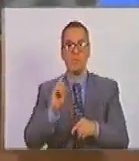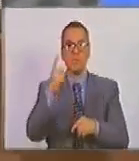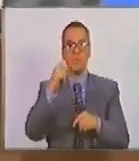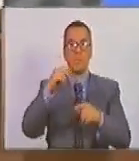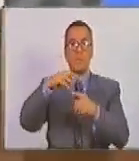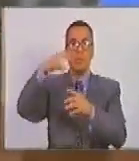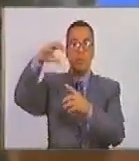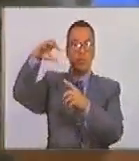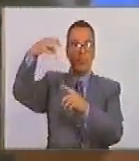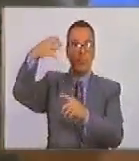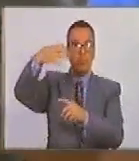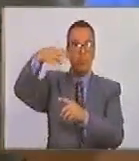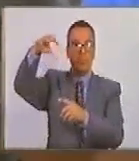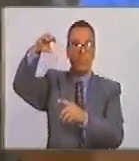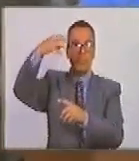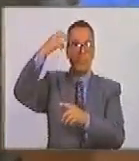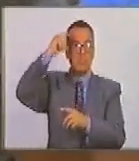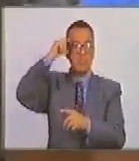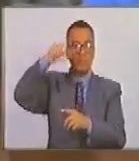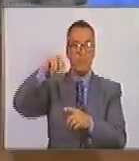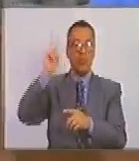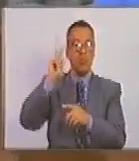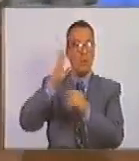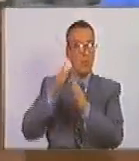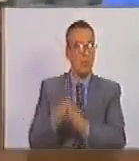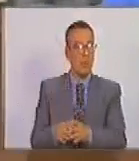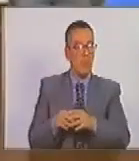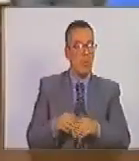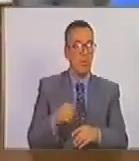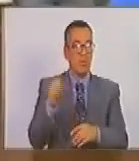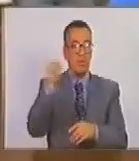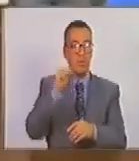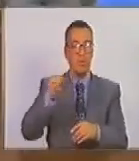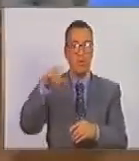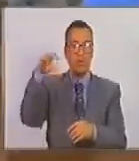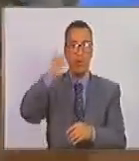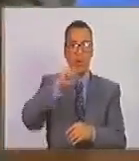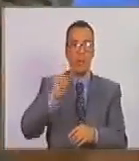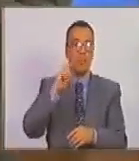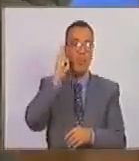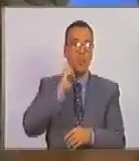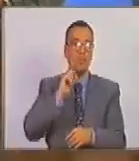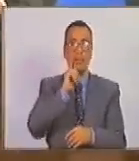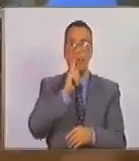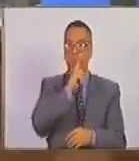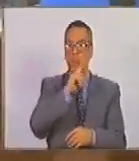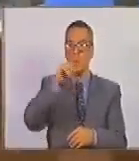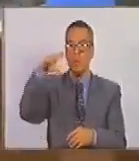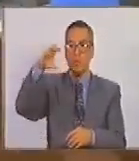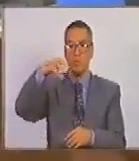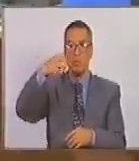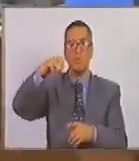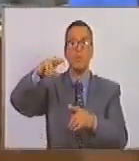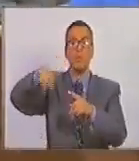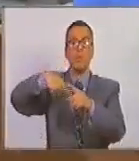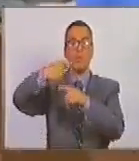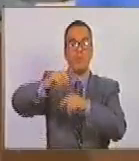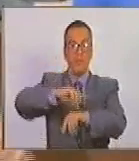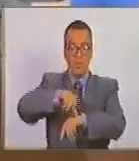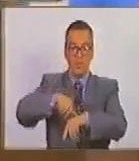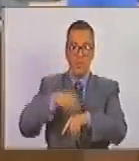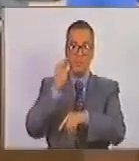satélite de órbita venezolana como lo fue el satélite Simón Bolívar. Luego, más adelante,